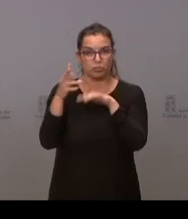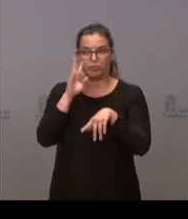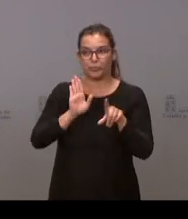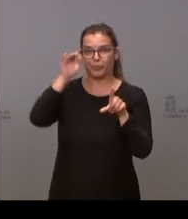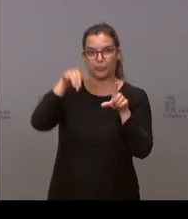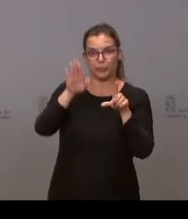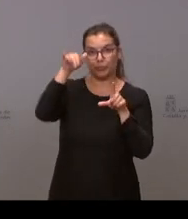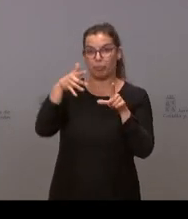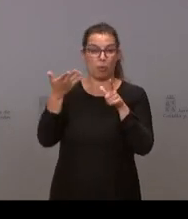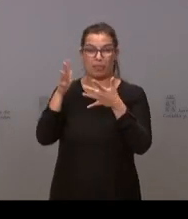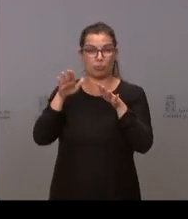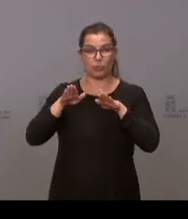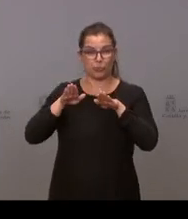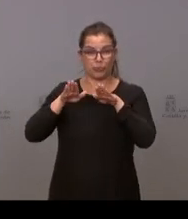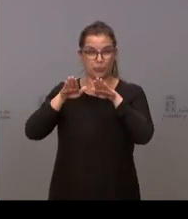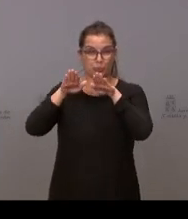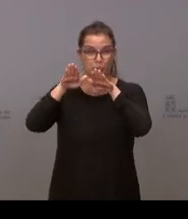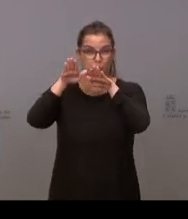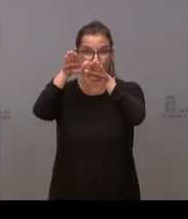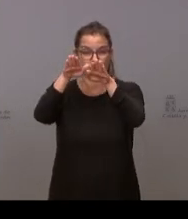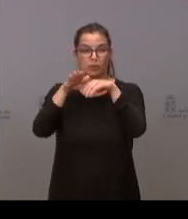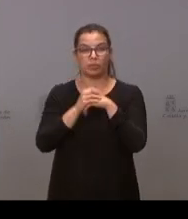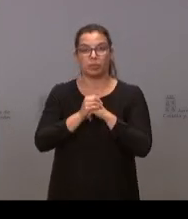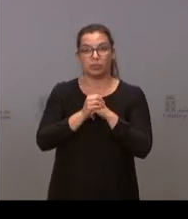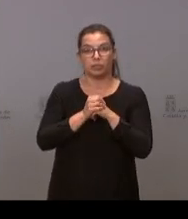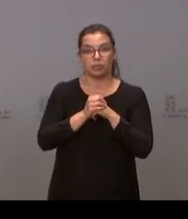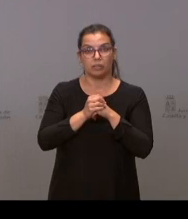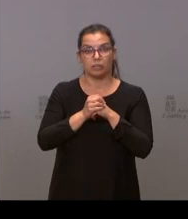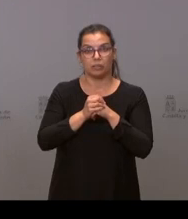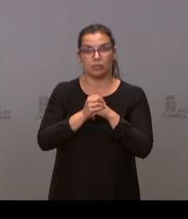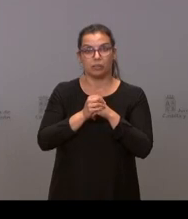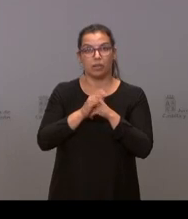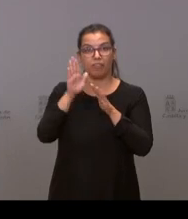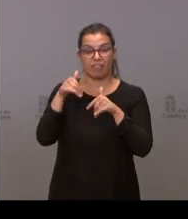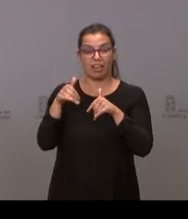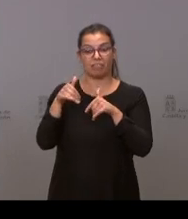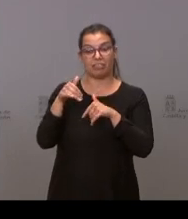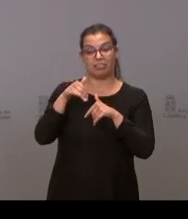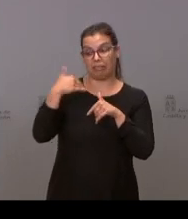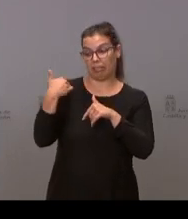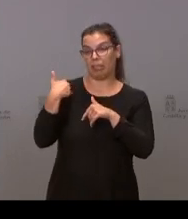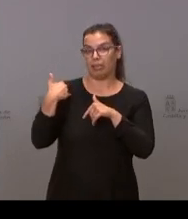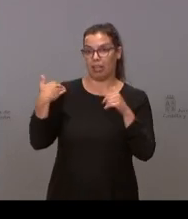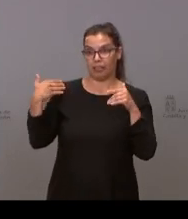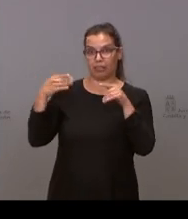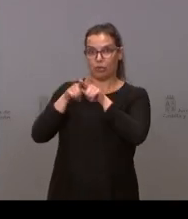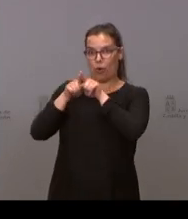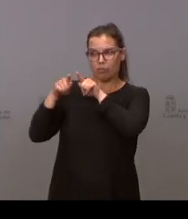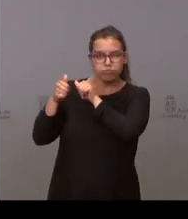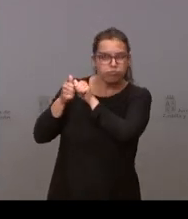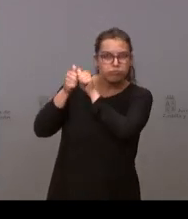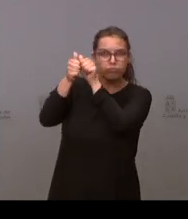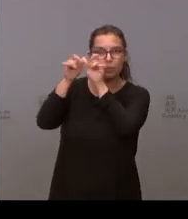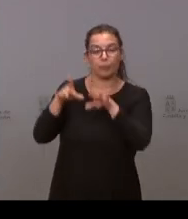evolucionado. Pero todas van prácticamente en paralelo y, además, con tendencia a converger en las últimas semanas. Nuestro porcentaje de